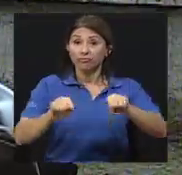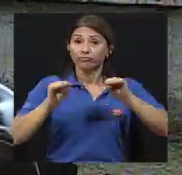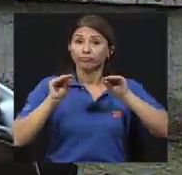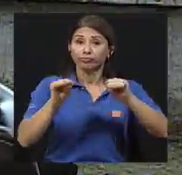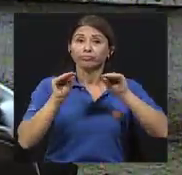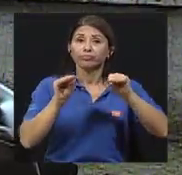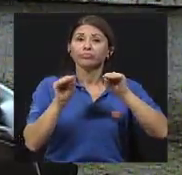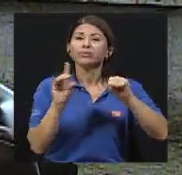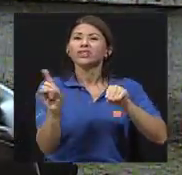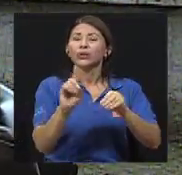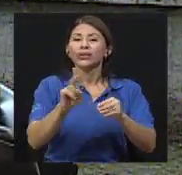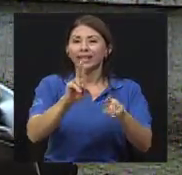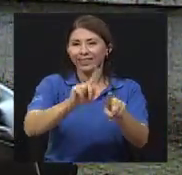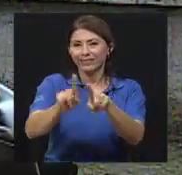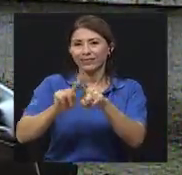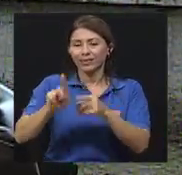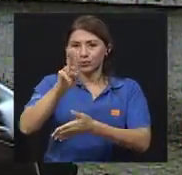¿verdad?